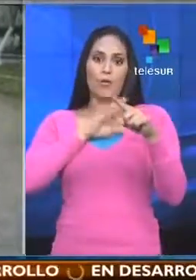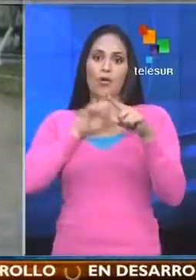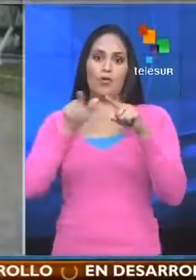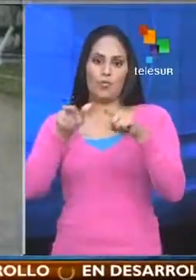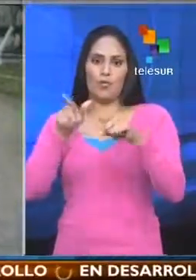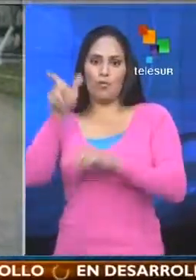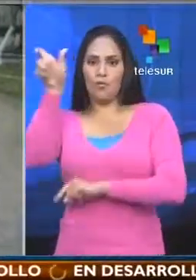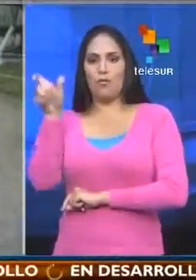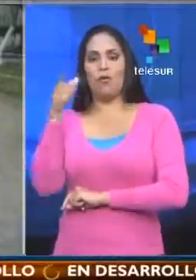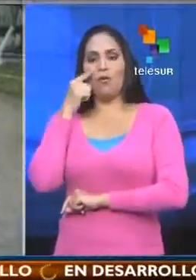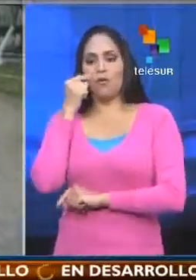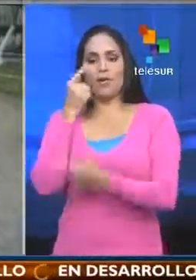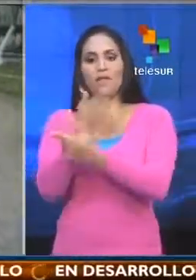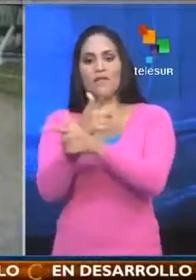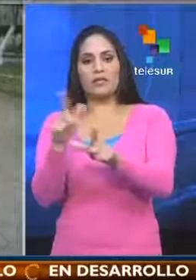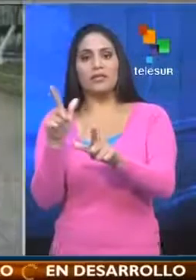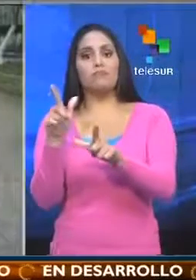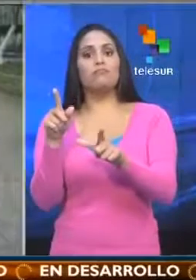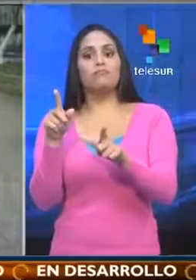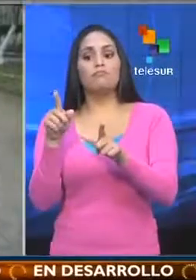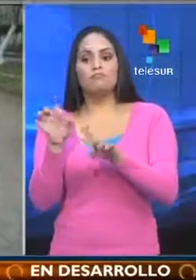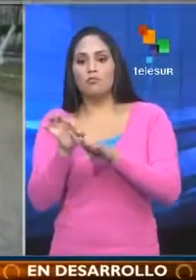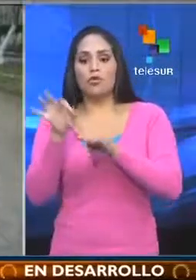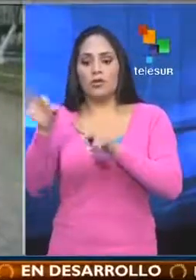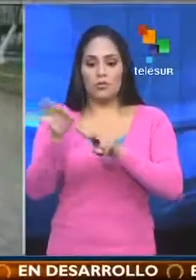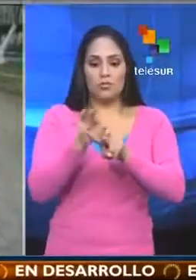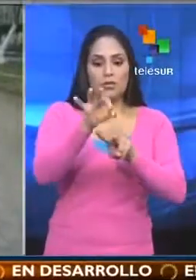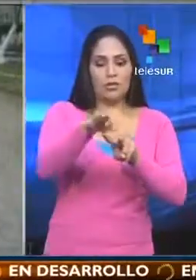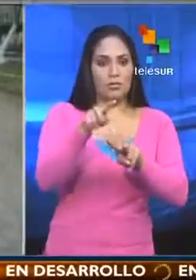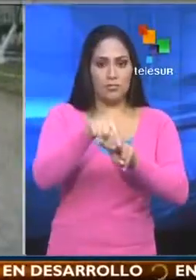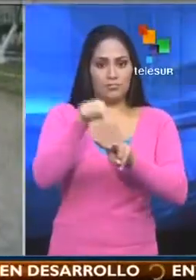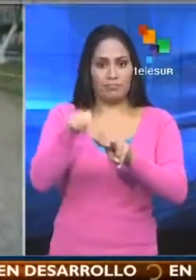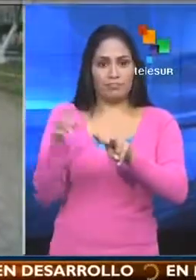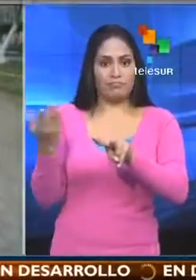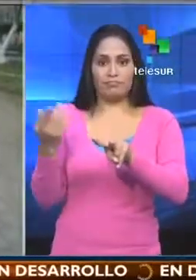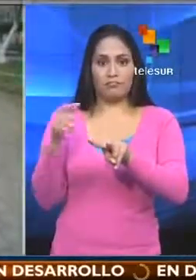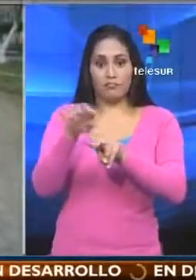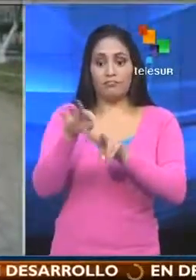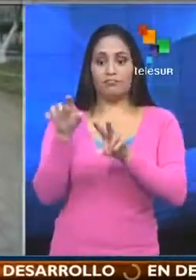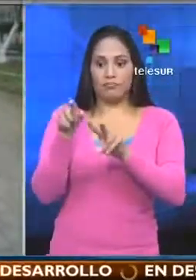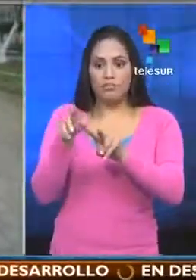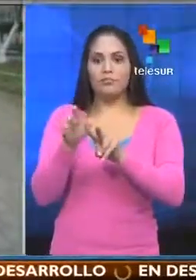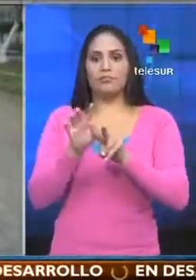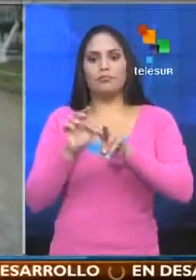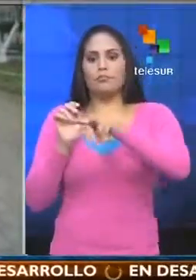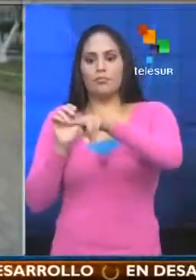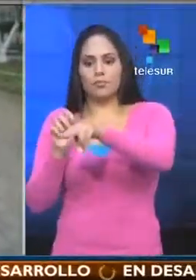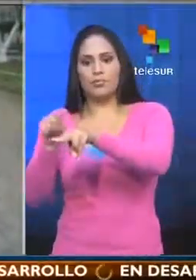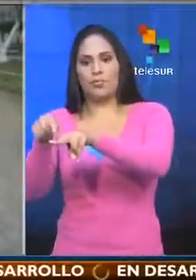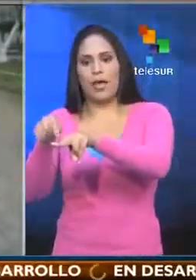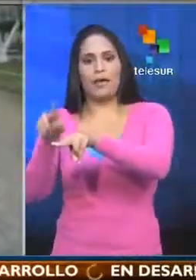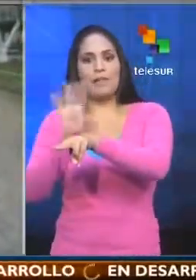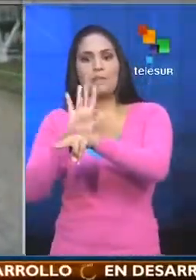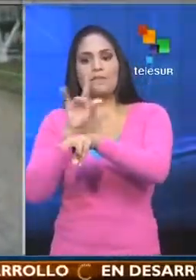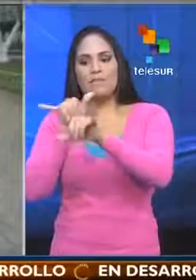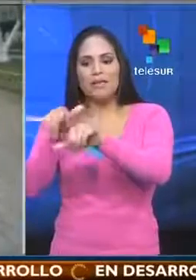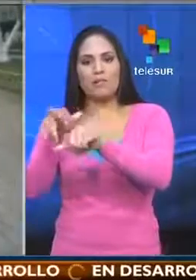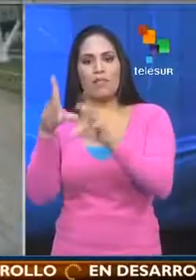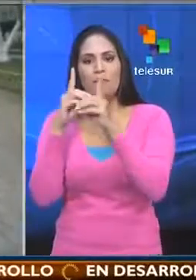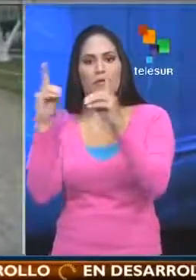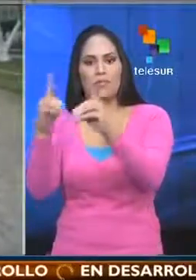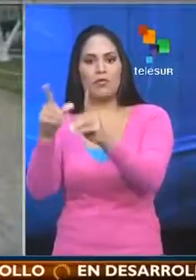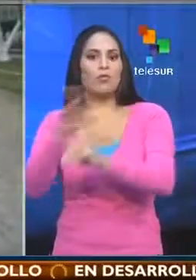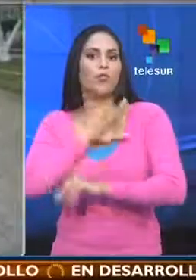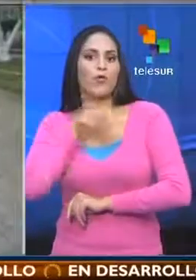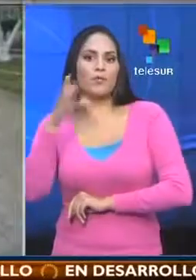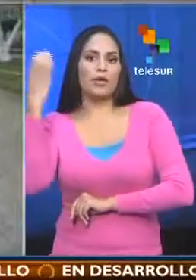el municipio de Santander de Quilichao. Ambos municipios quedan allí en el departamento del Cauco, ubicado al extroccidente